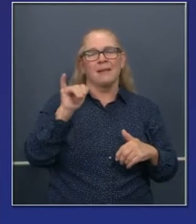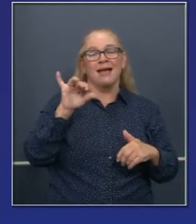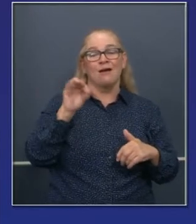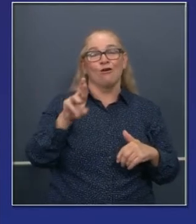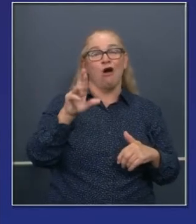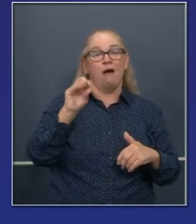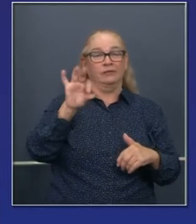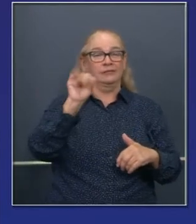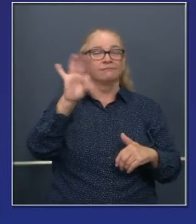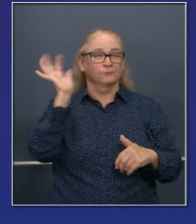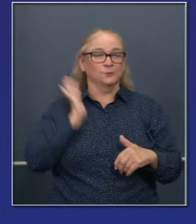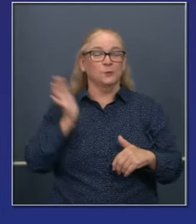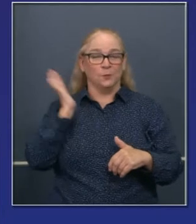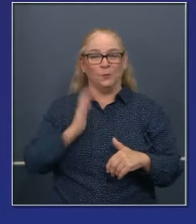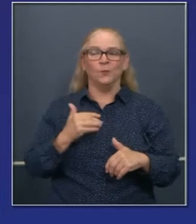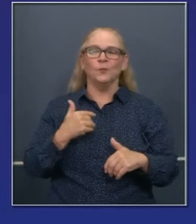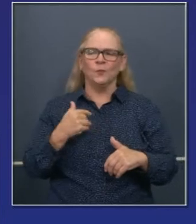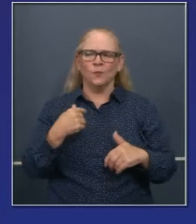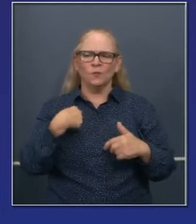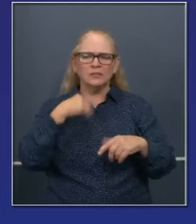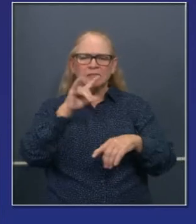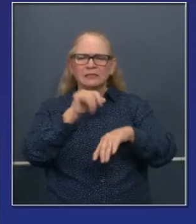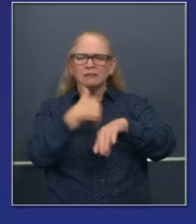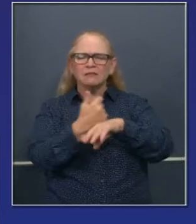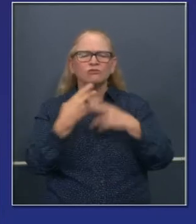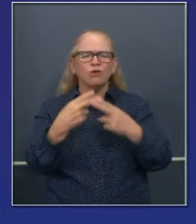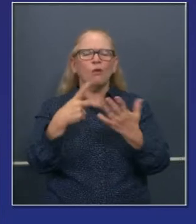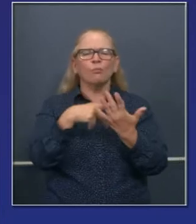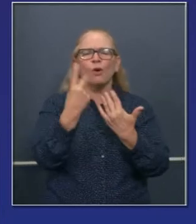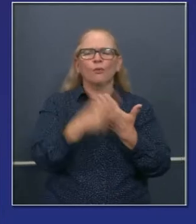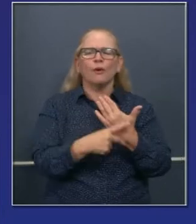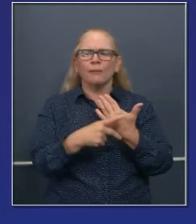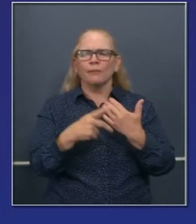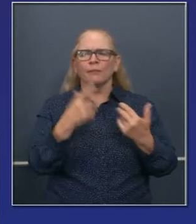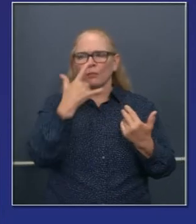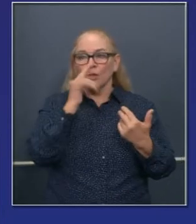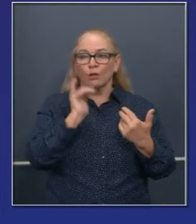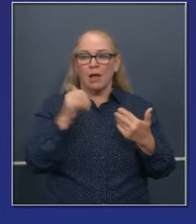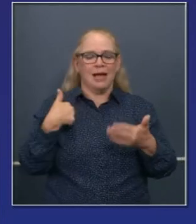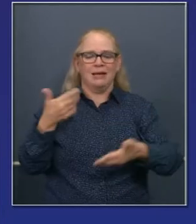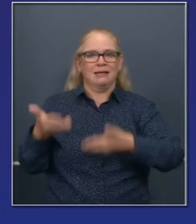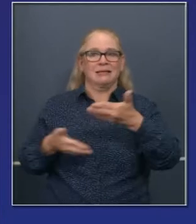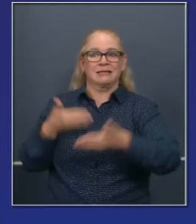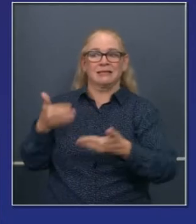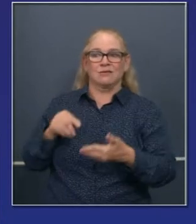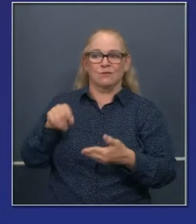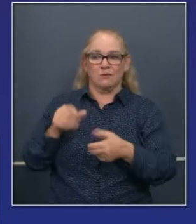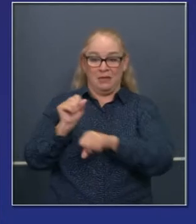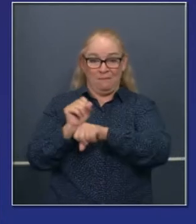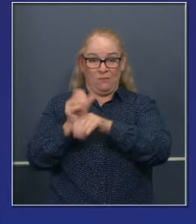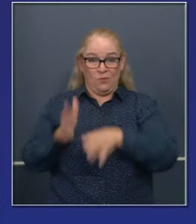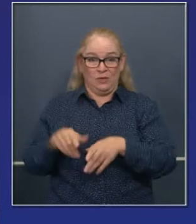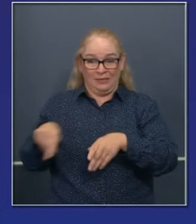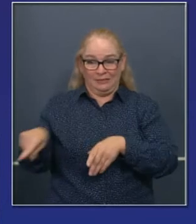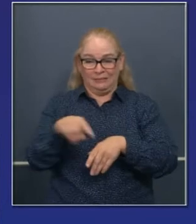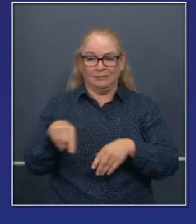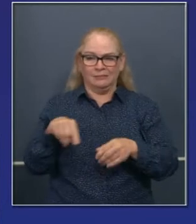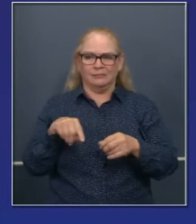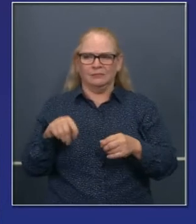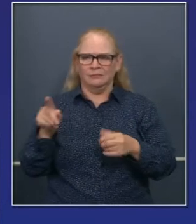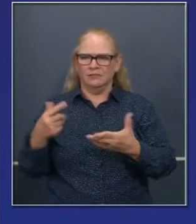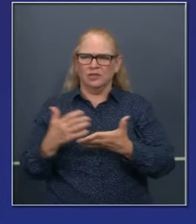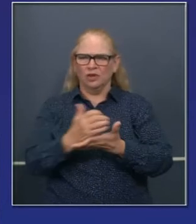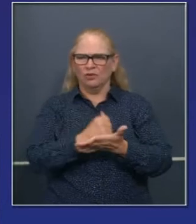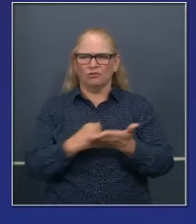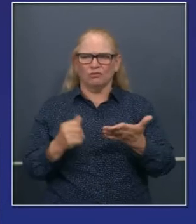recepción. Hubo un perdón general para hacer un programa donde pudimos contratar empleados, muchos que estaban recibiendo menos de lo